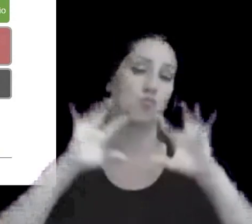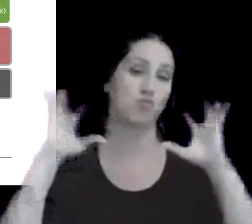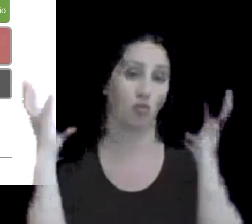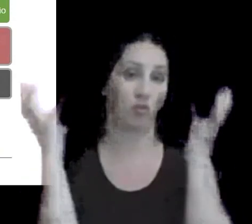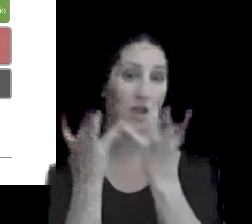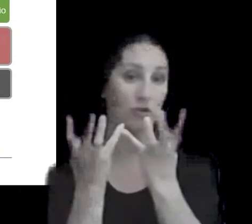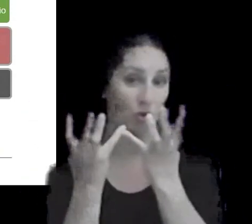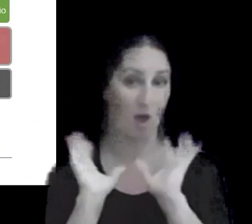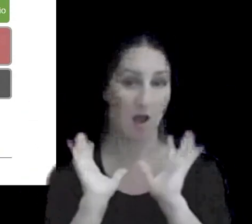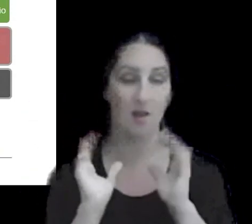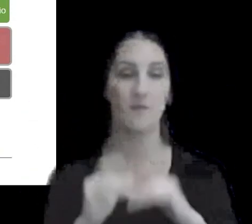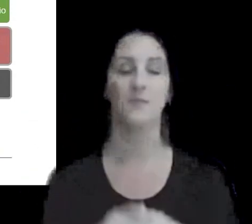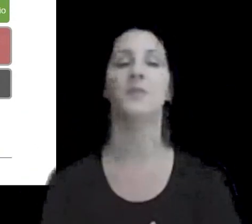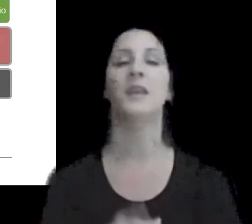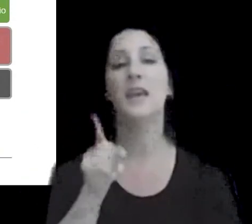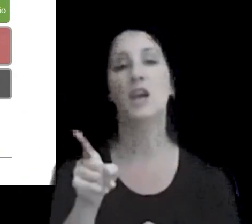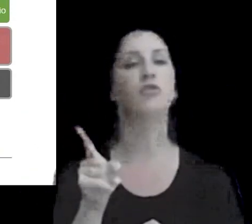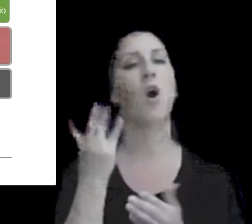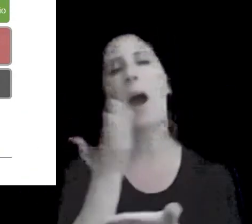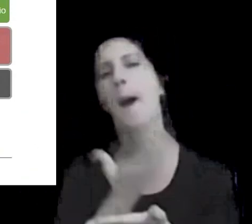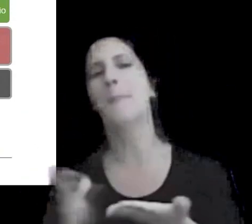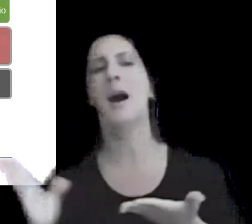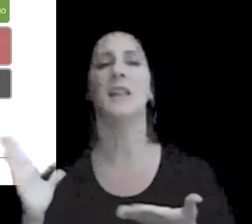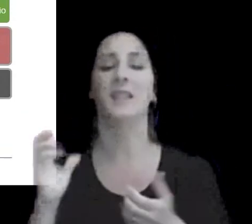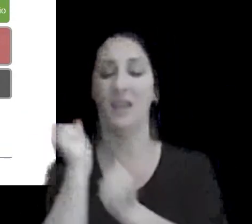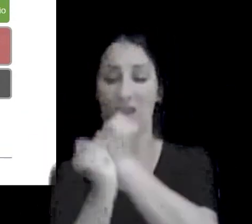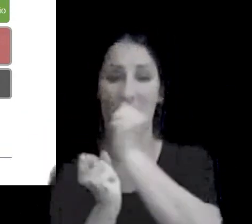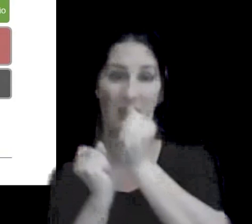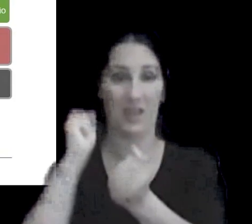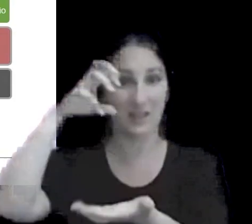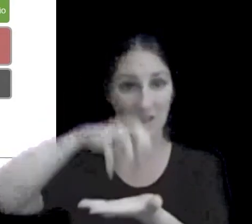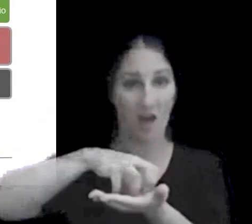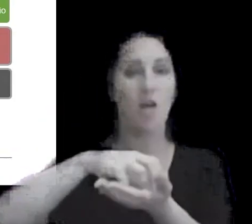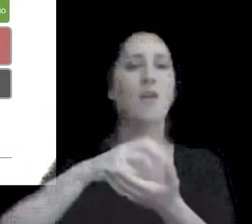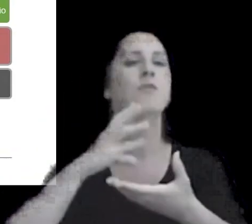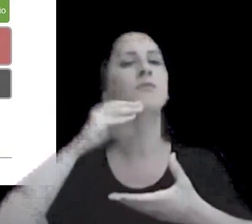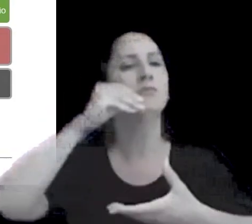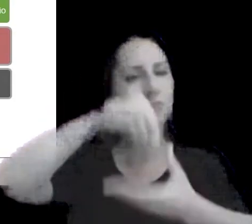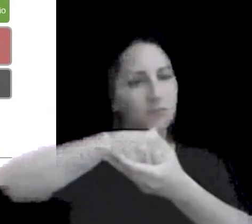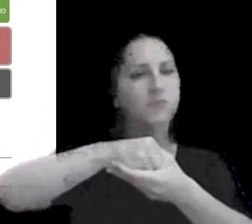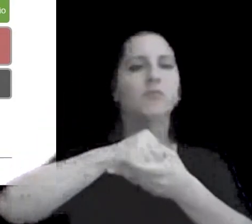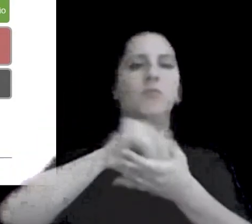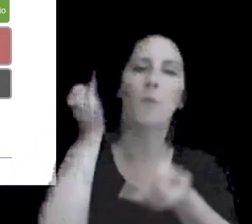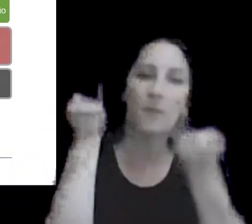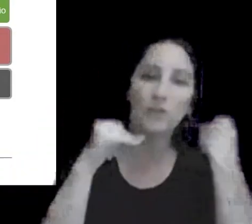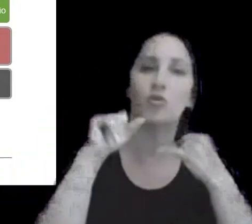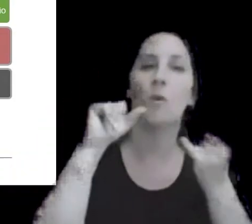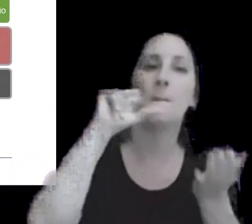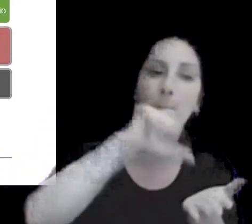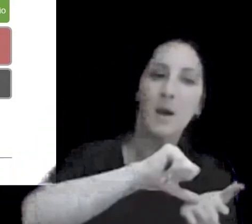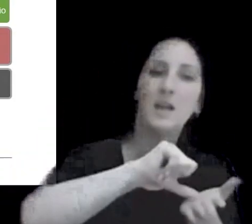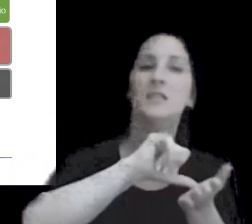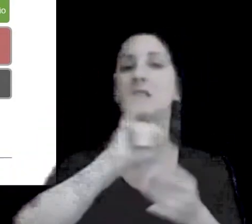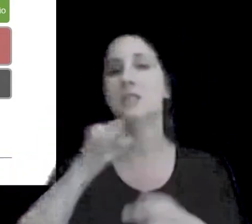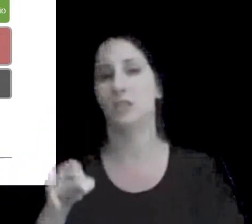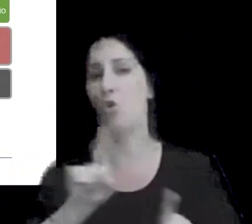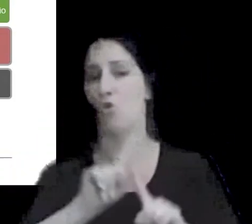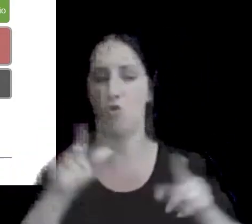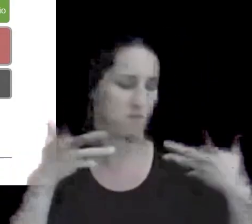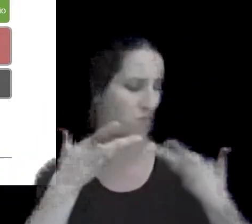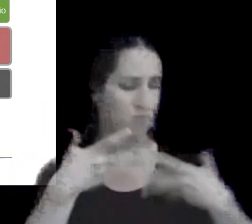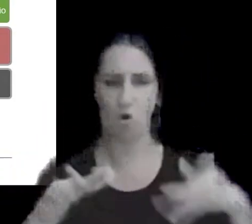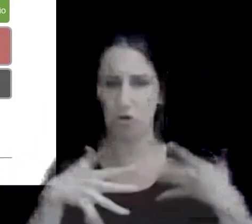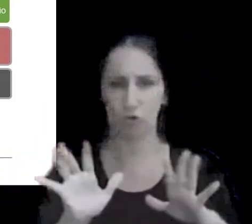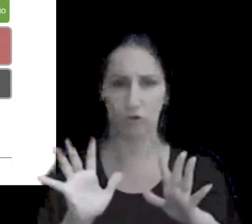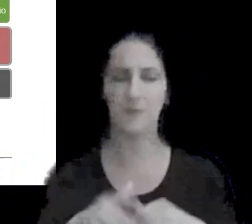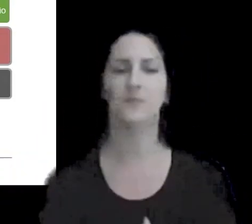y esto es con independencia de si la entidad local tiene o no operaciones entre partes relacionadas es decir